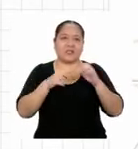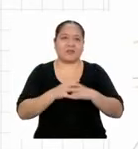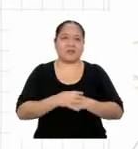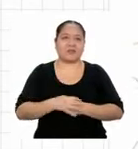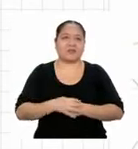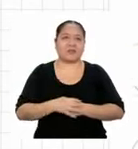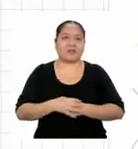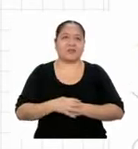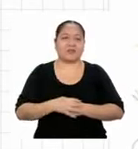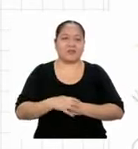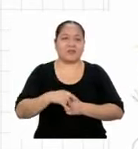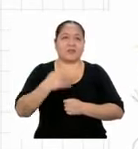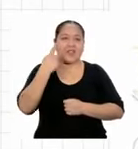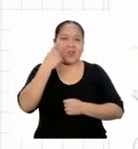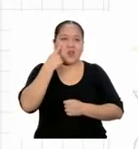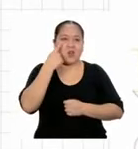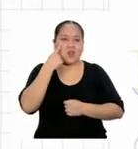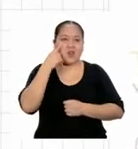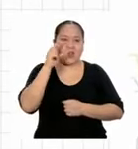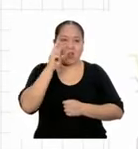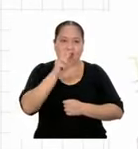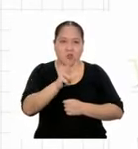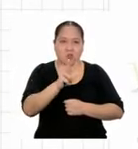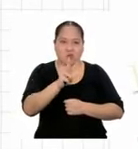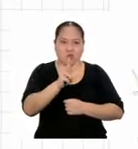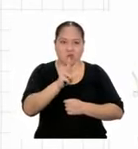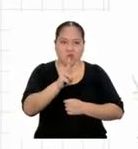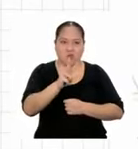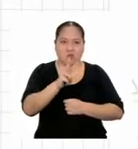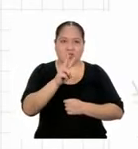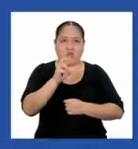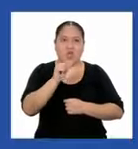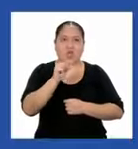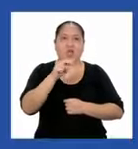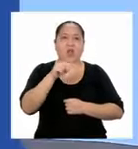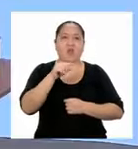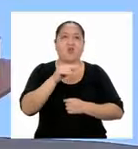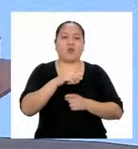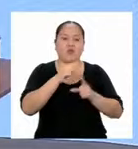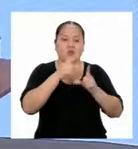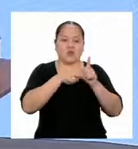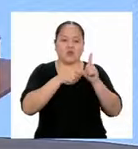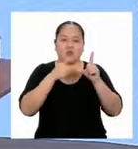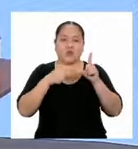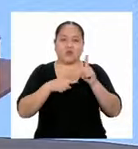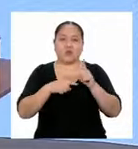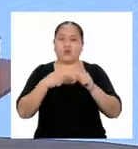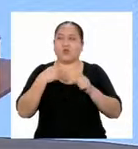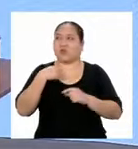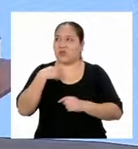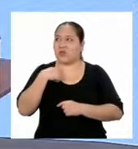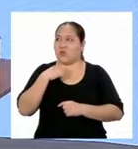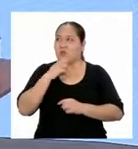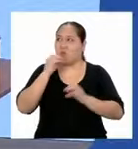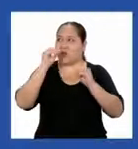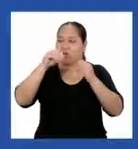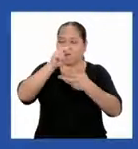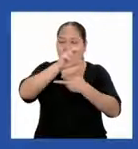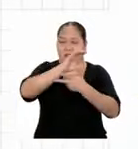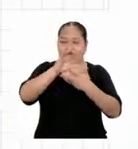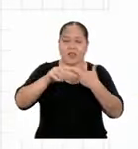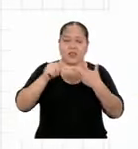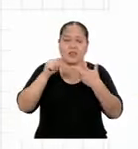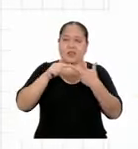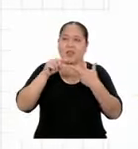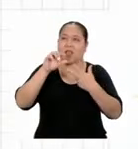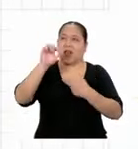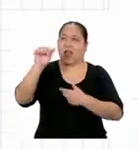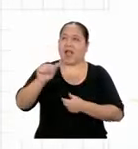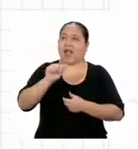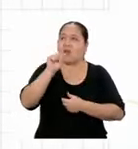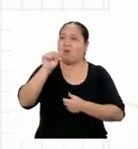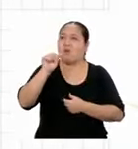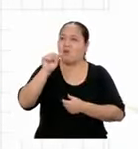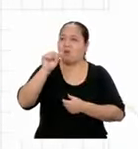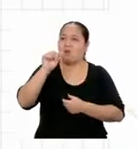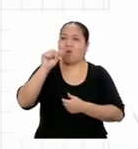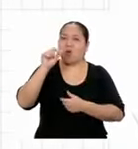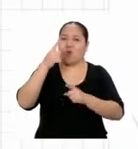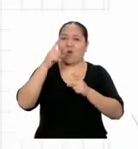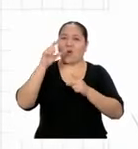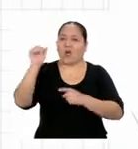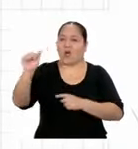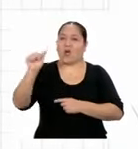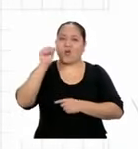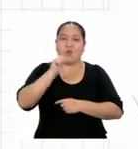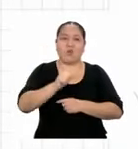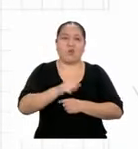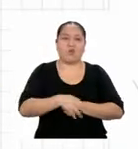ya conoces dos de sus ángulos. ¿Qué criterio puedes aplicar ahí? El de ángulo-ángulo. Dos triángulos son